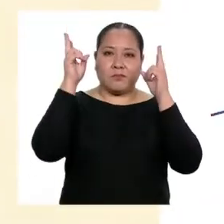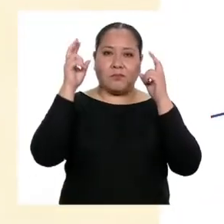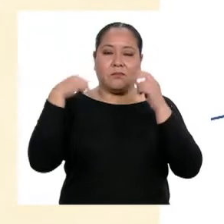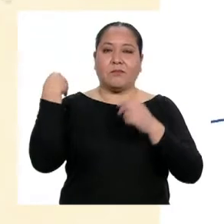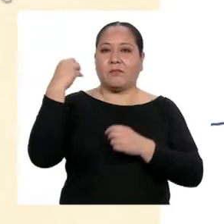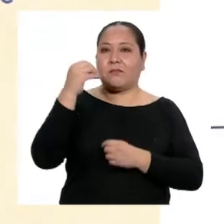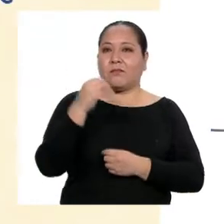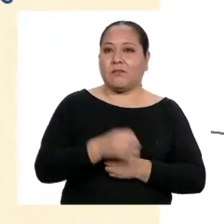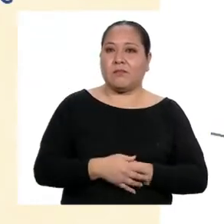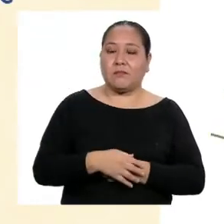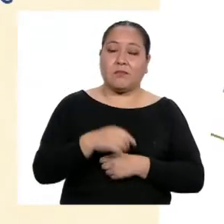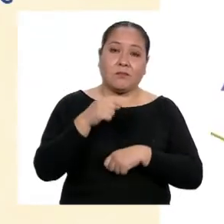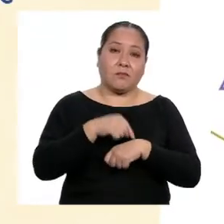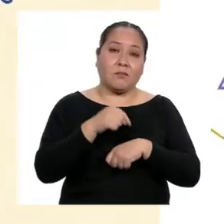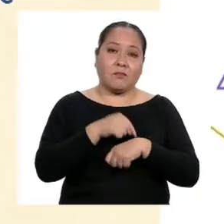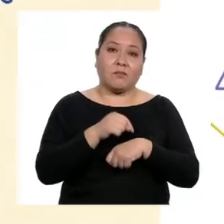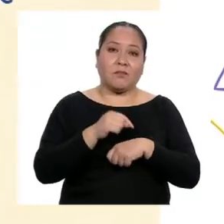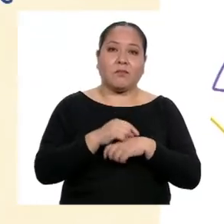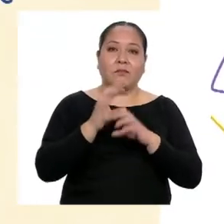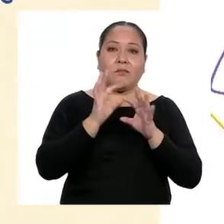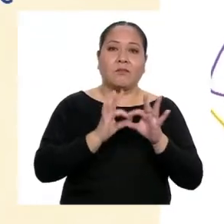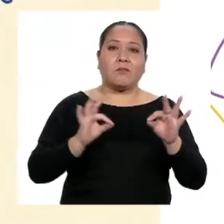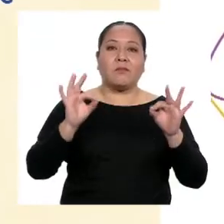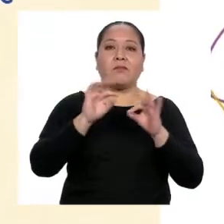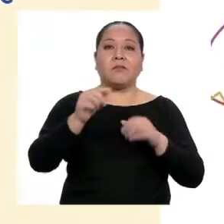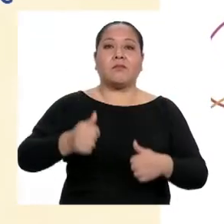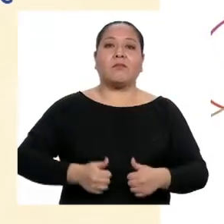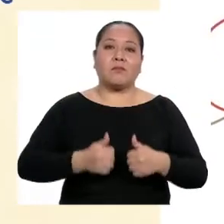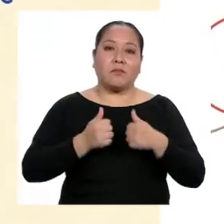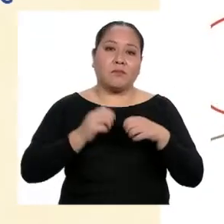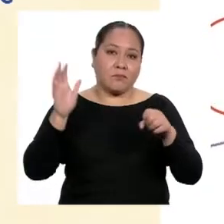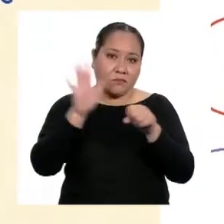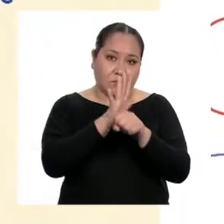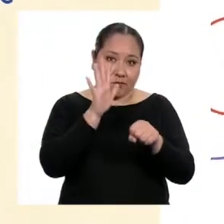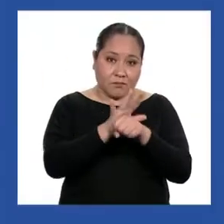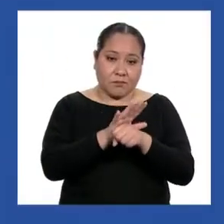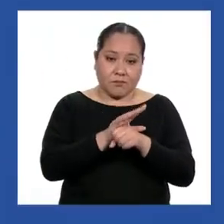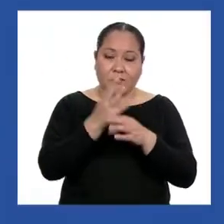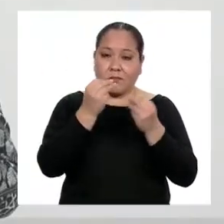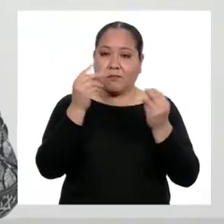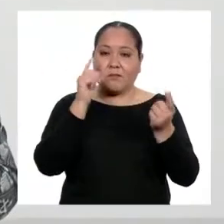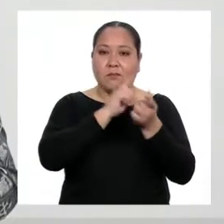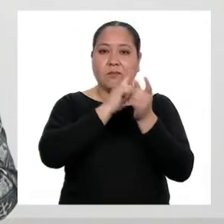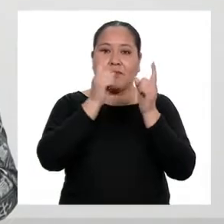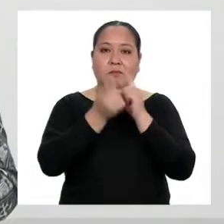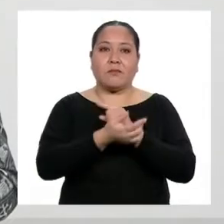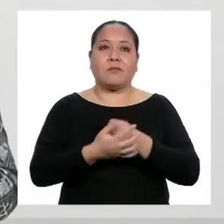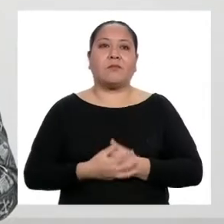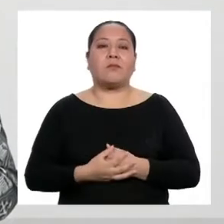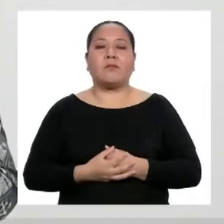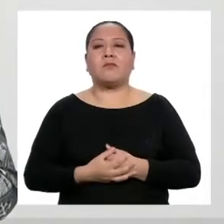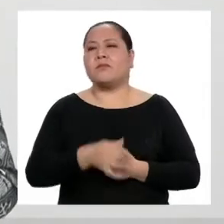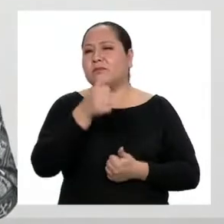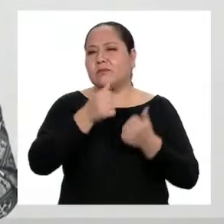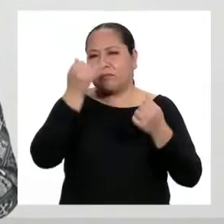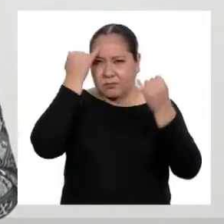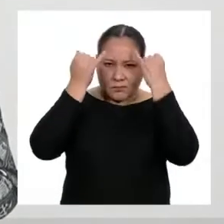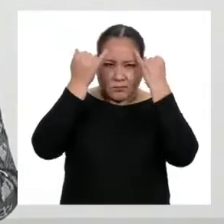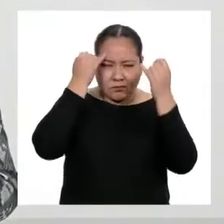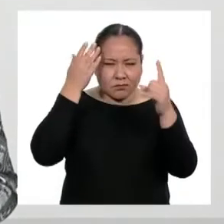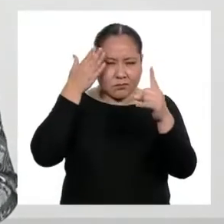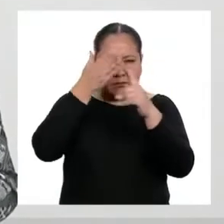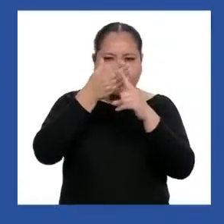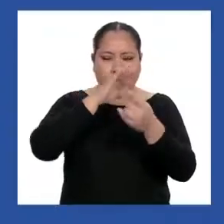etapa compleja e importante de nuestra vida, llena de grandes cambios. ¿Y cuál sería la idea principal de